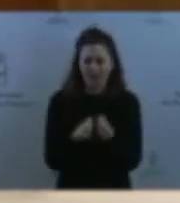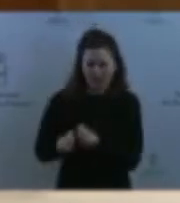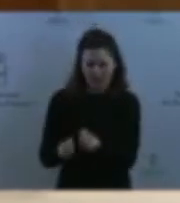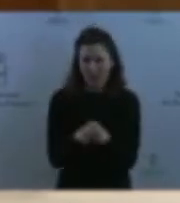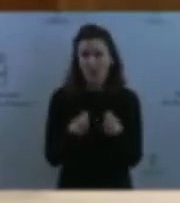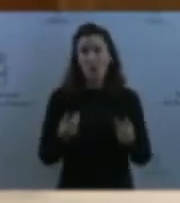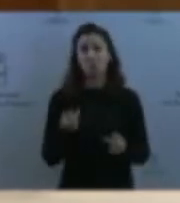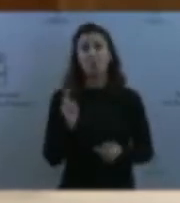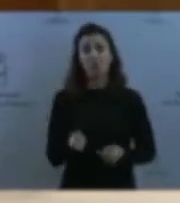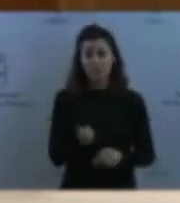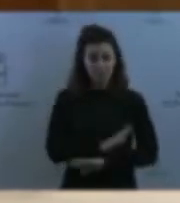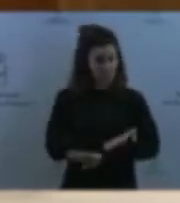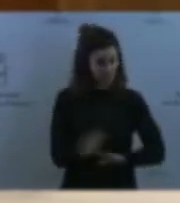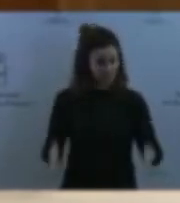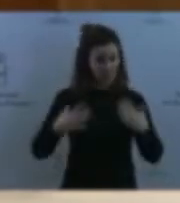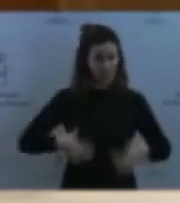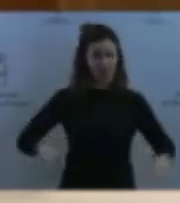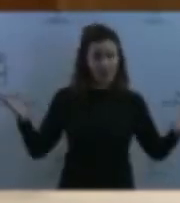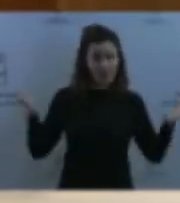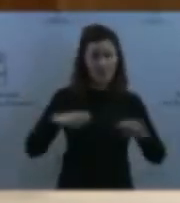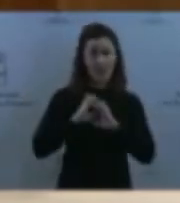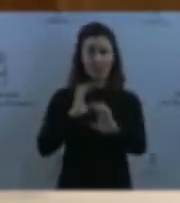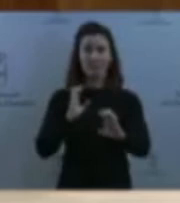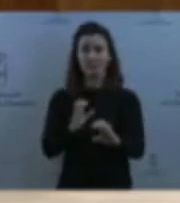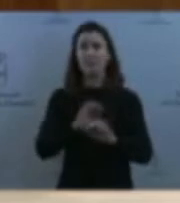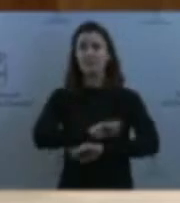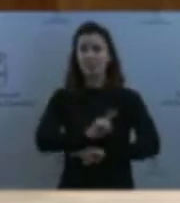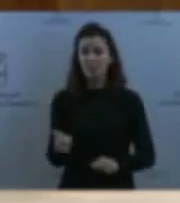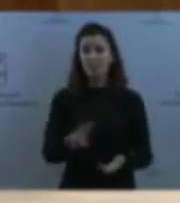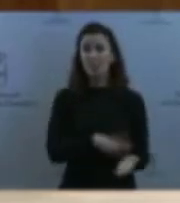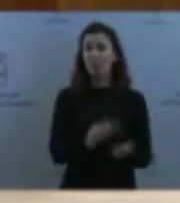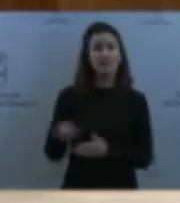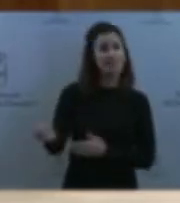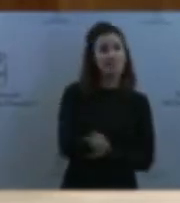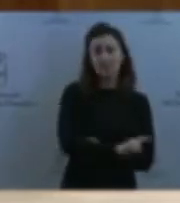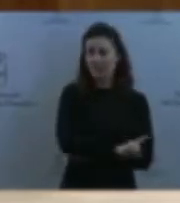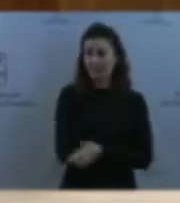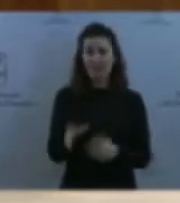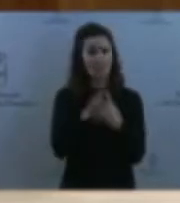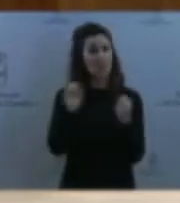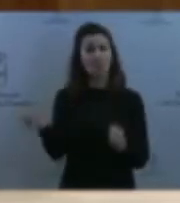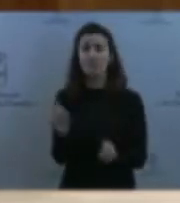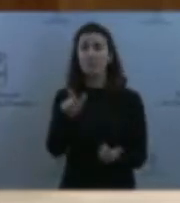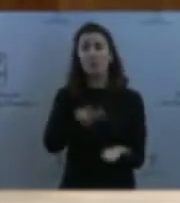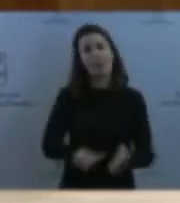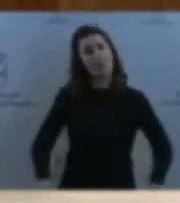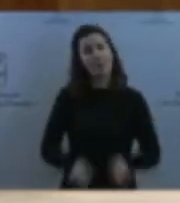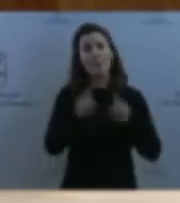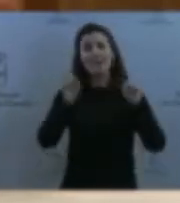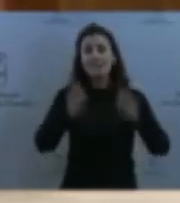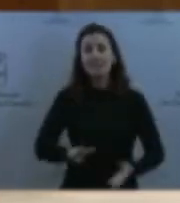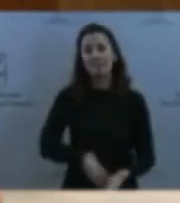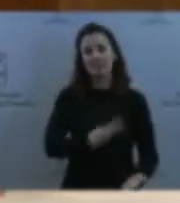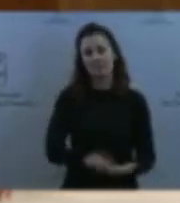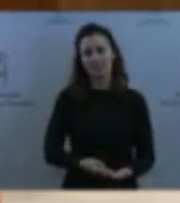falta de mediador o intérprete, a pesar de no comprender el idioma. Supe por la prensa del Real